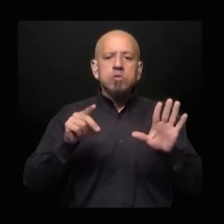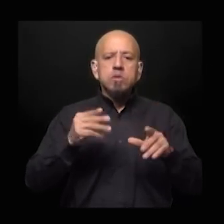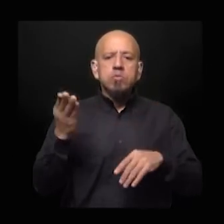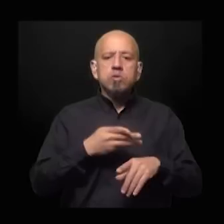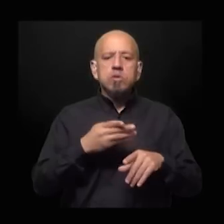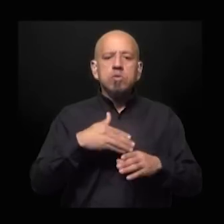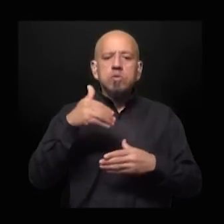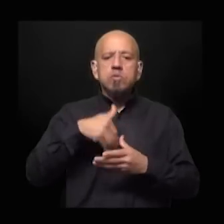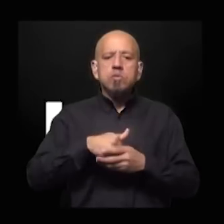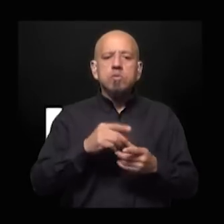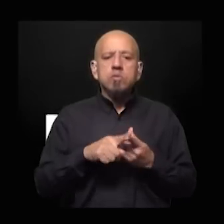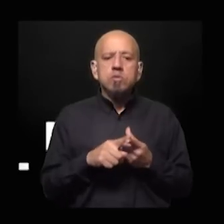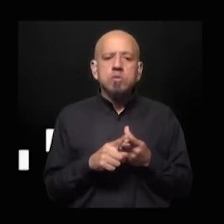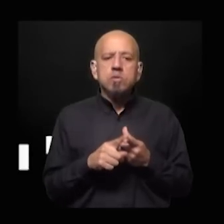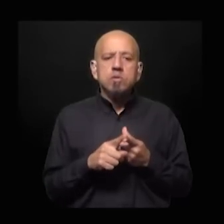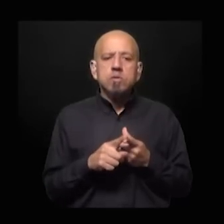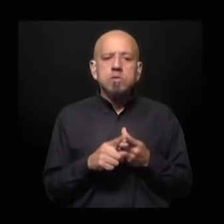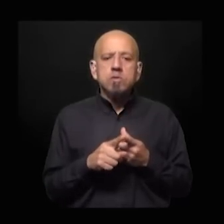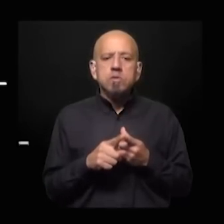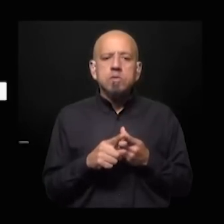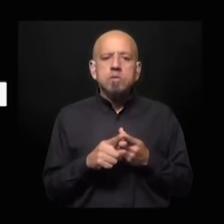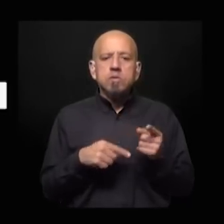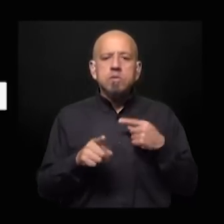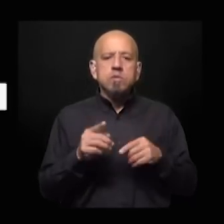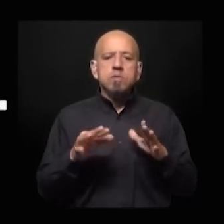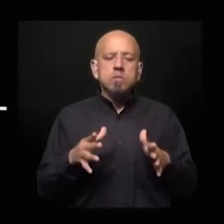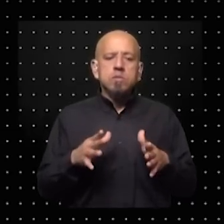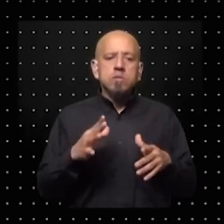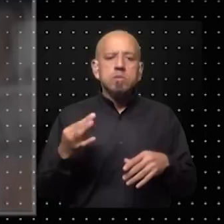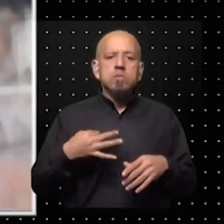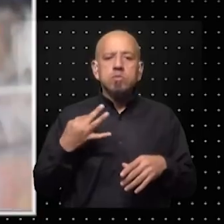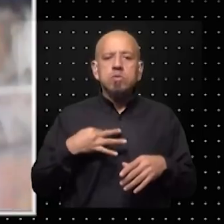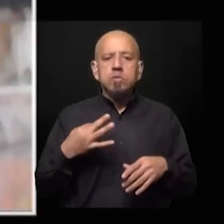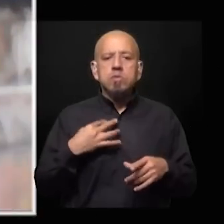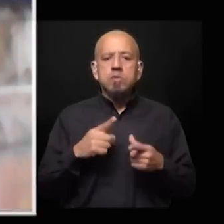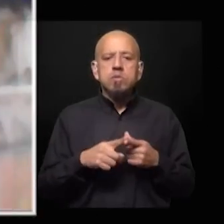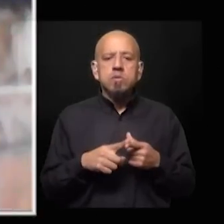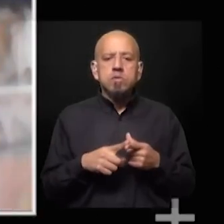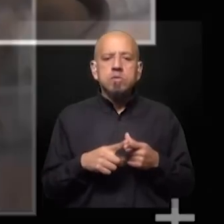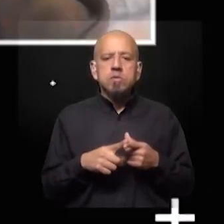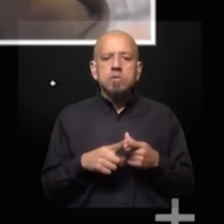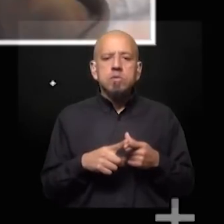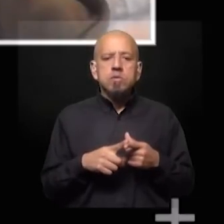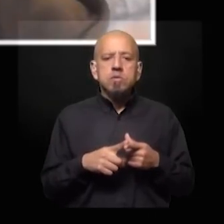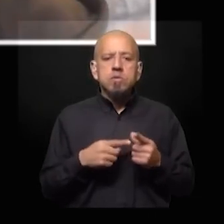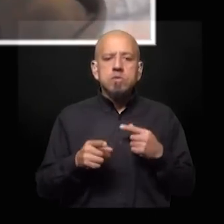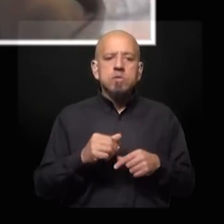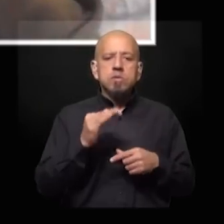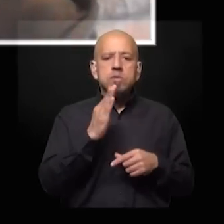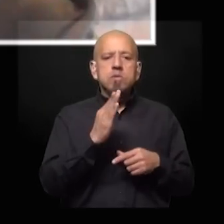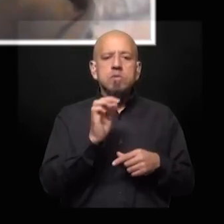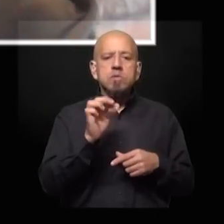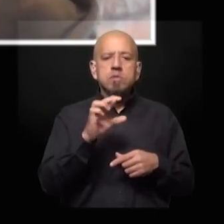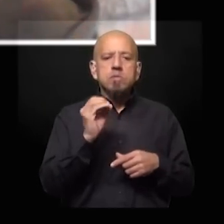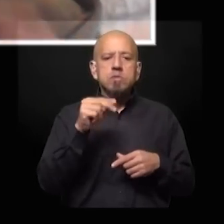votos sean el peronismo y el antiperonismo como sucede hace muchísimos años Ari vayamos al peronismo al escenario